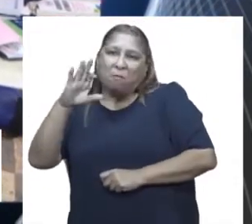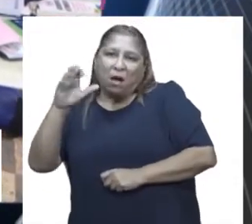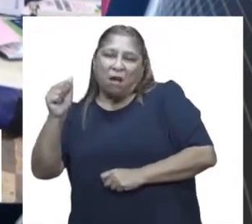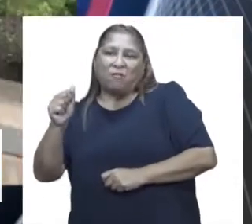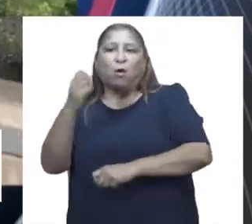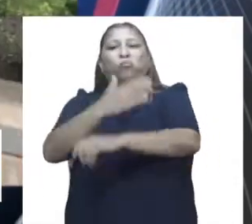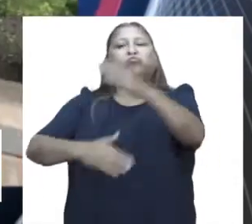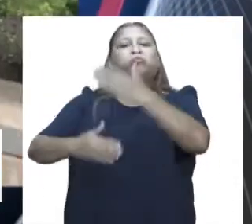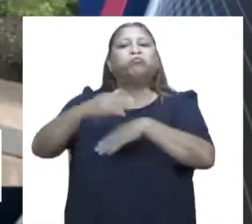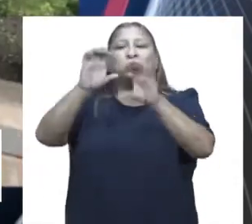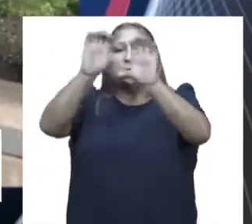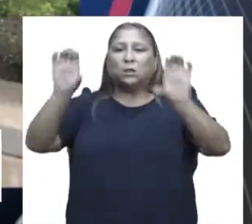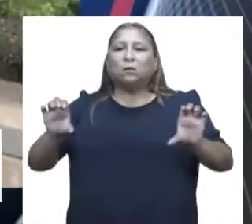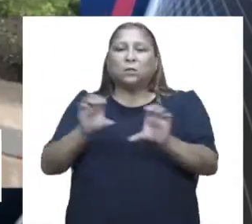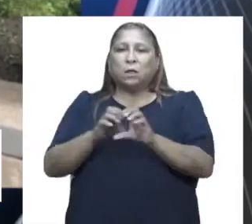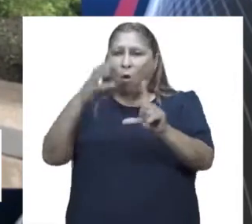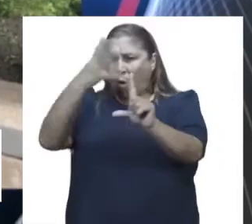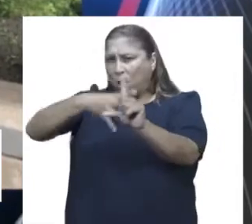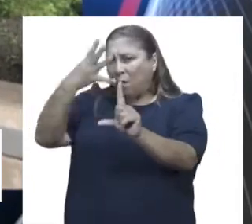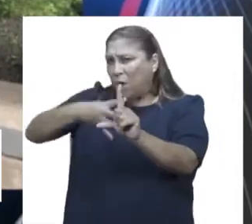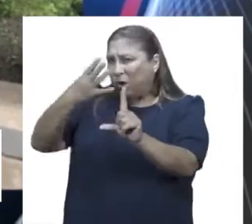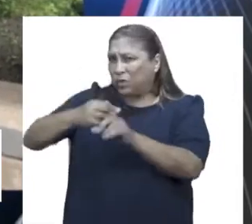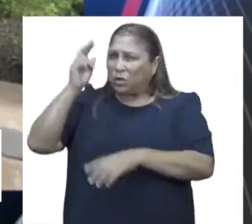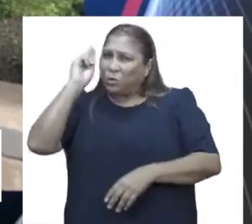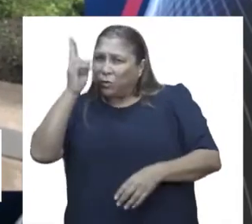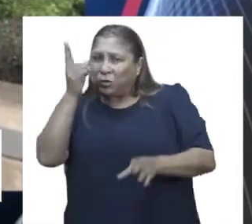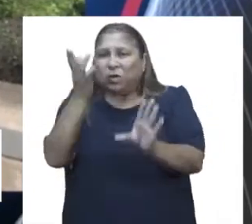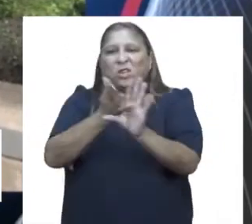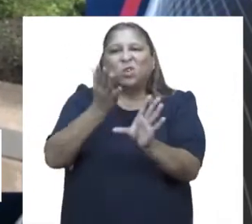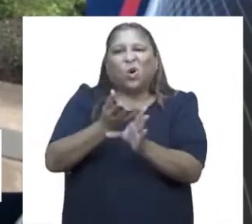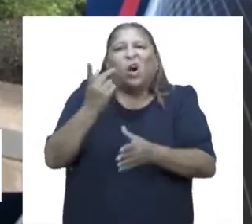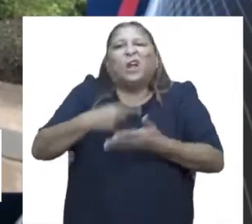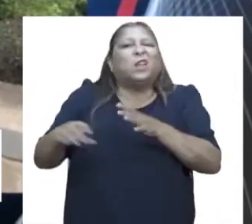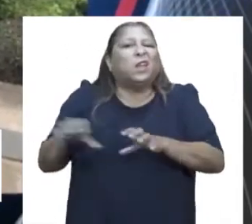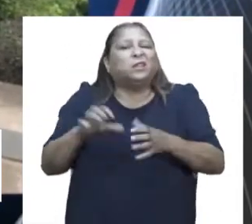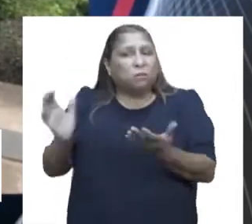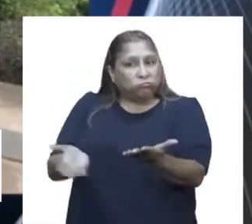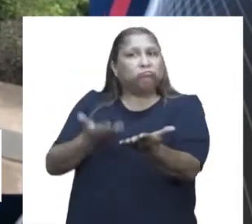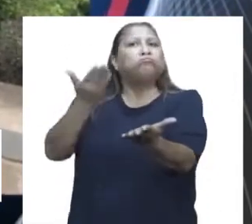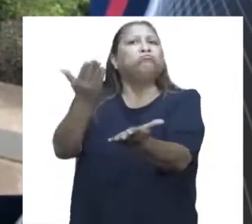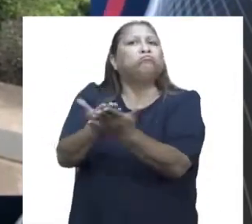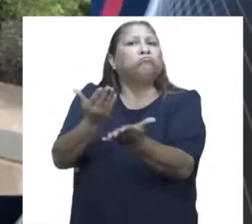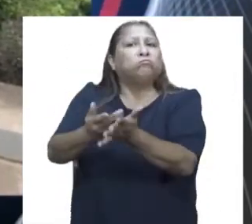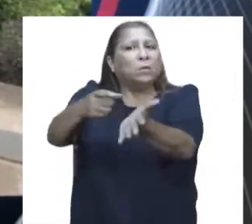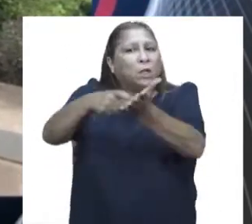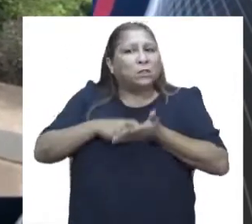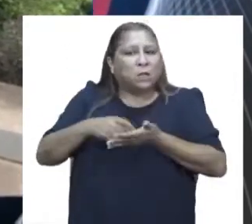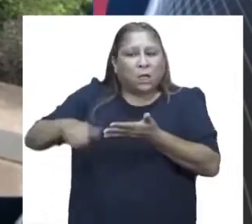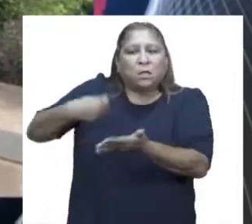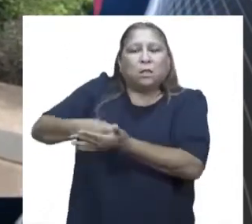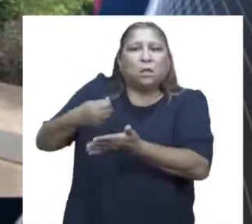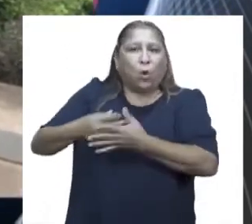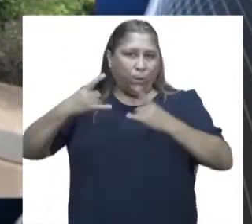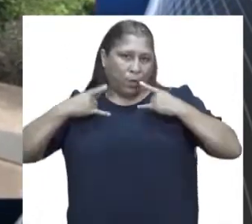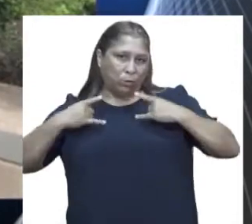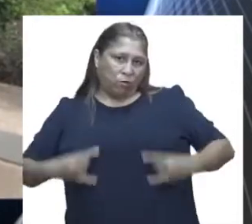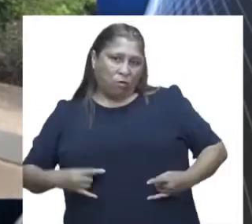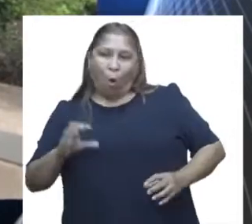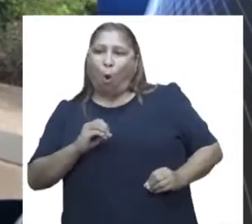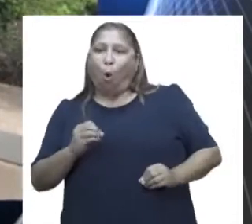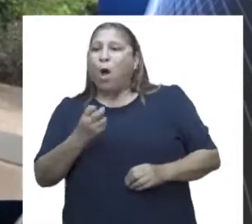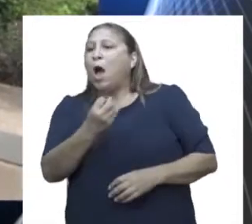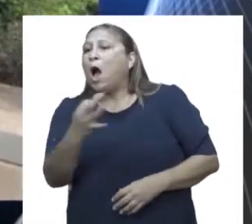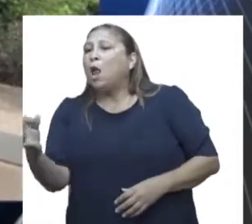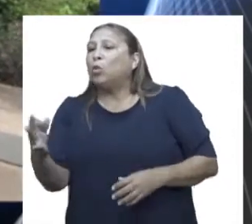discapacidad y o evaluación psicopedagógica, y qué hacer de presentarse un caso de condicionamiento de compra de uniformes o determinadas